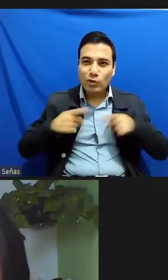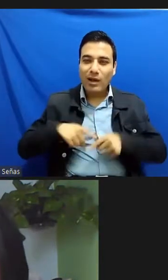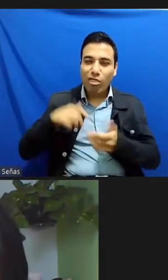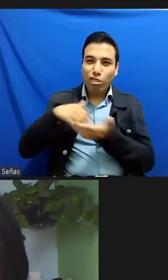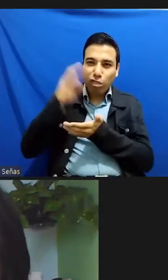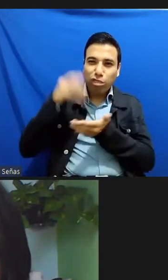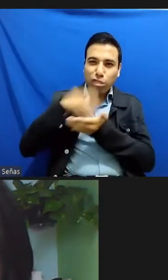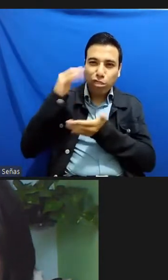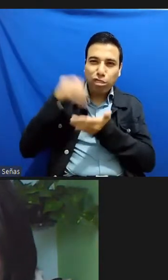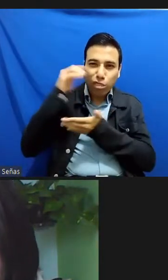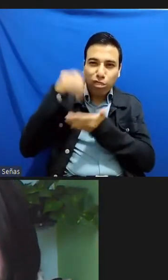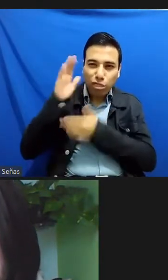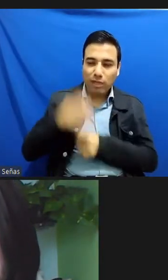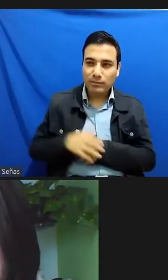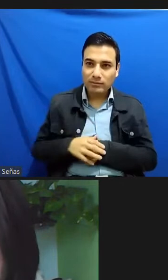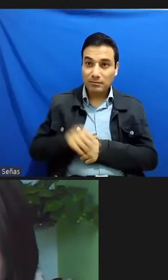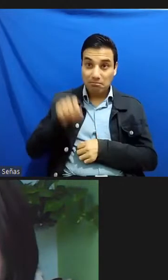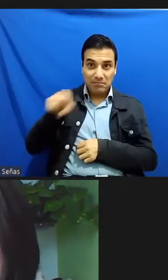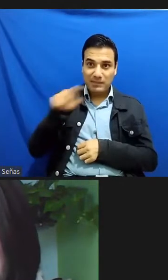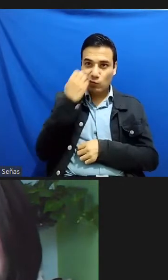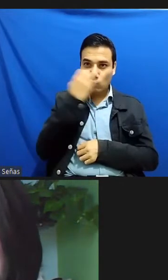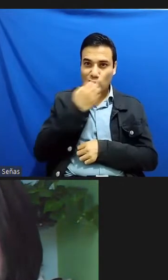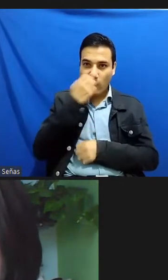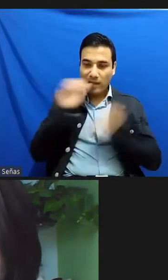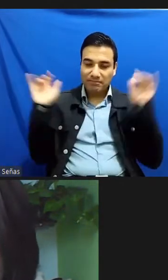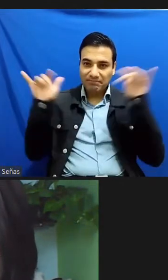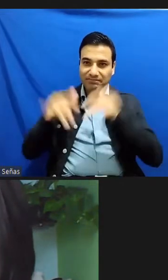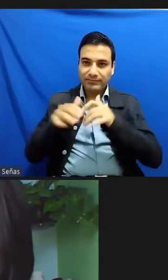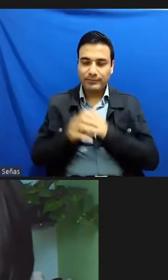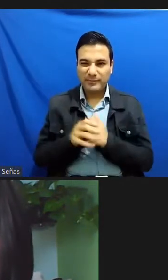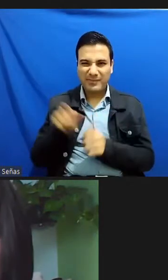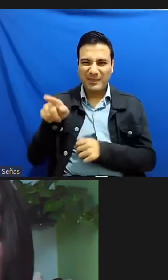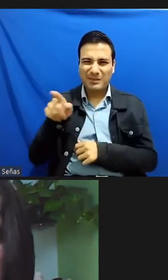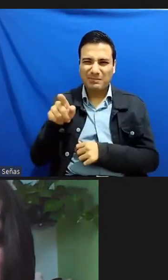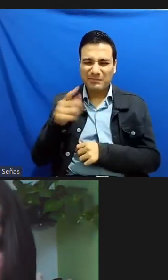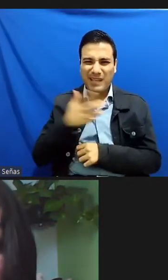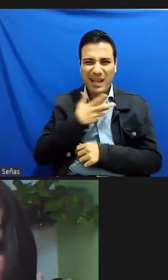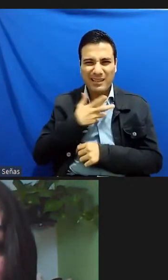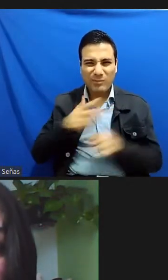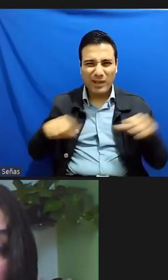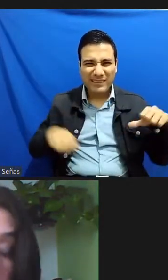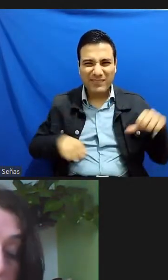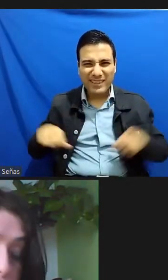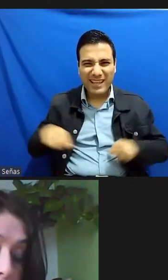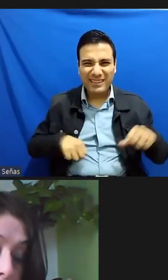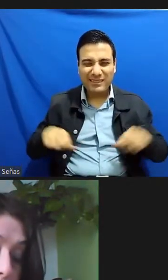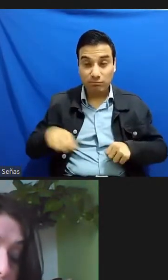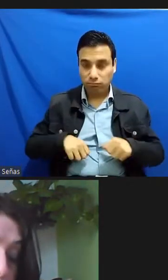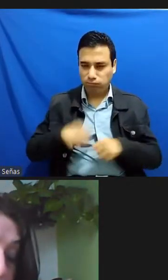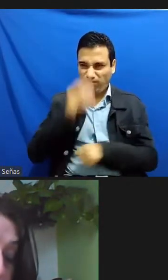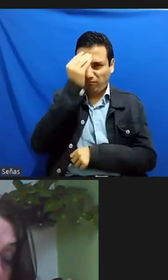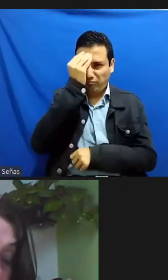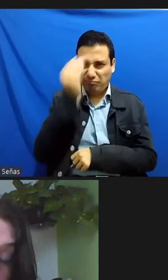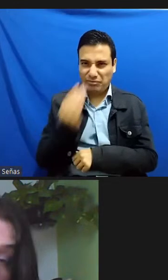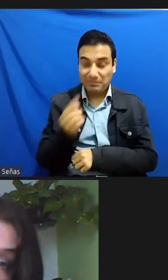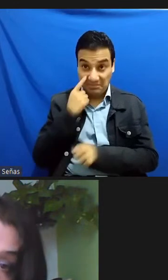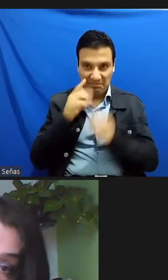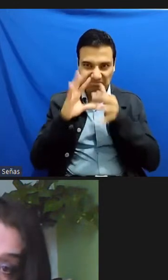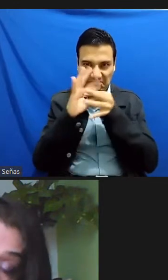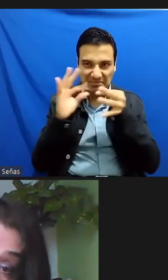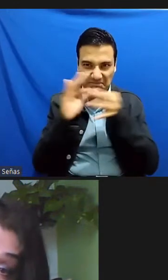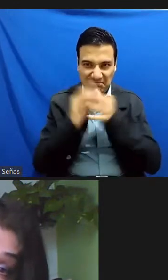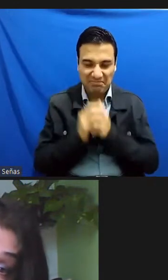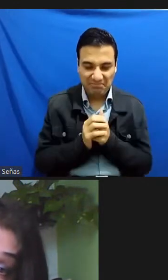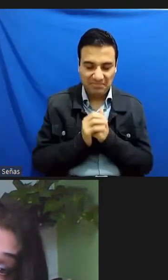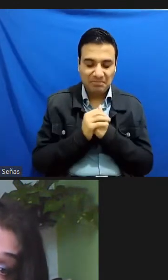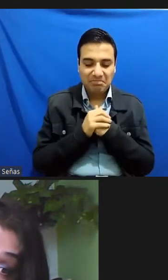prepas y me acuerdo que había una práctica bastante espantosa voy a contar una especie de delito ¿no?